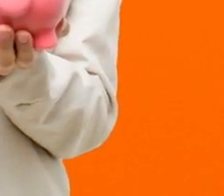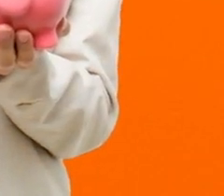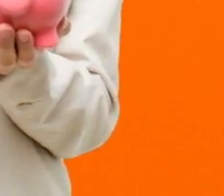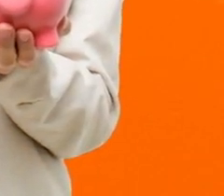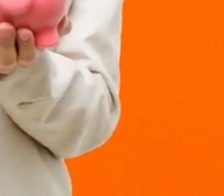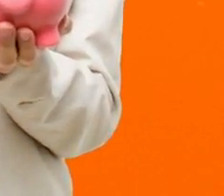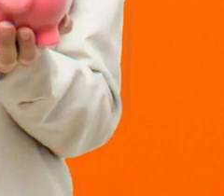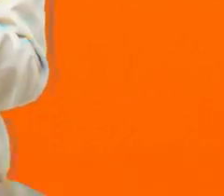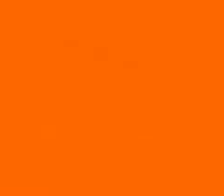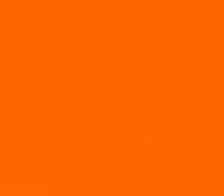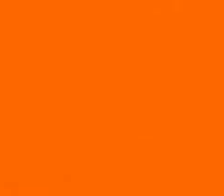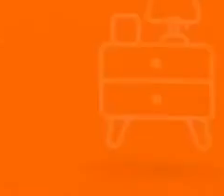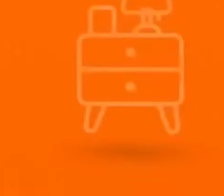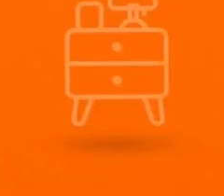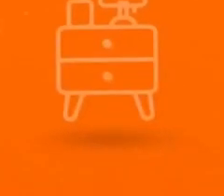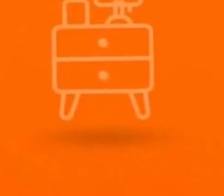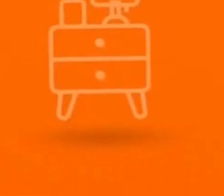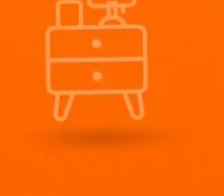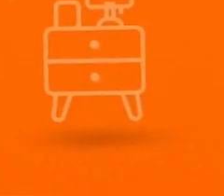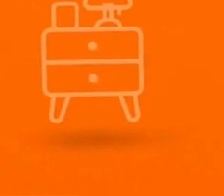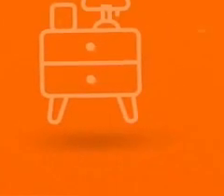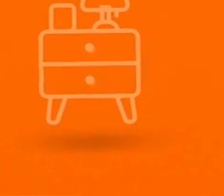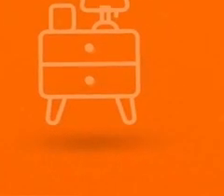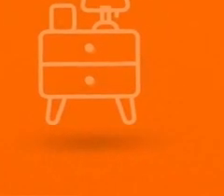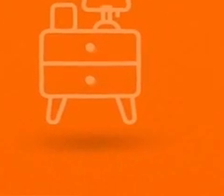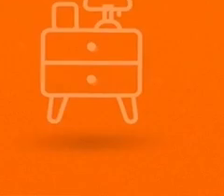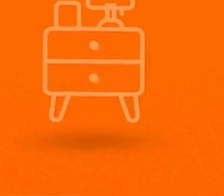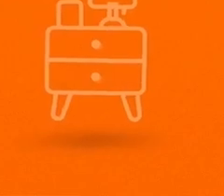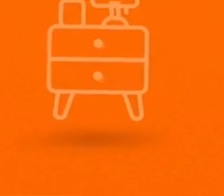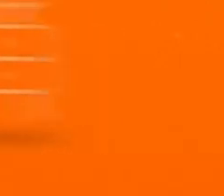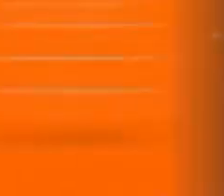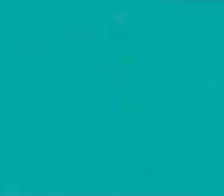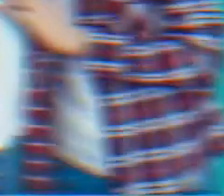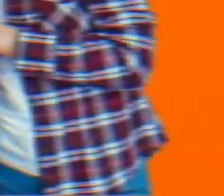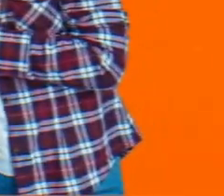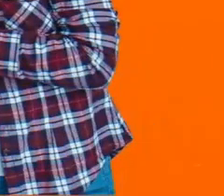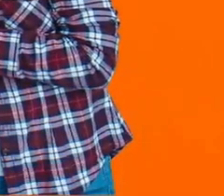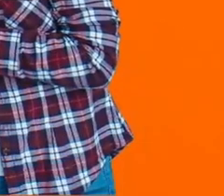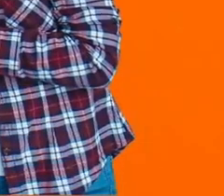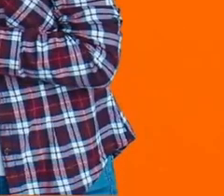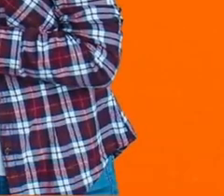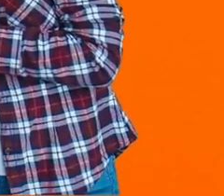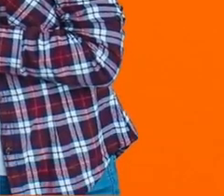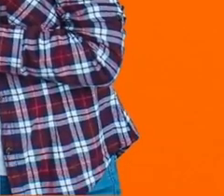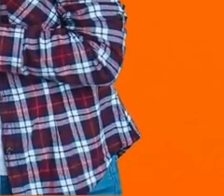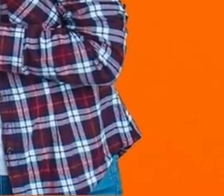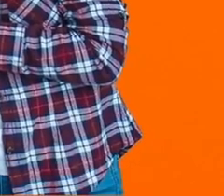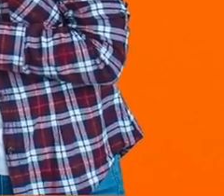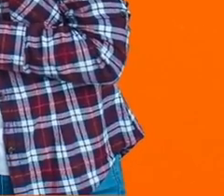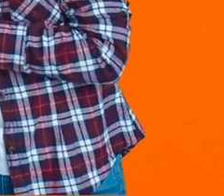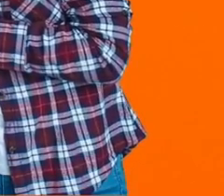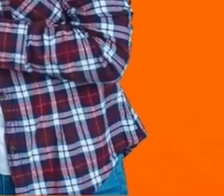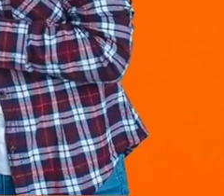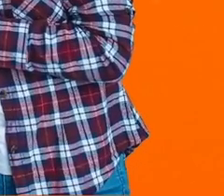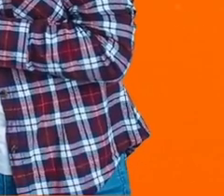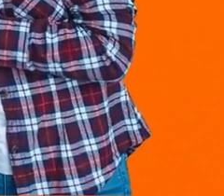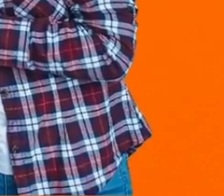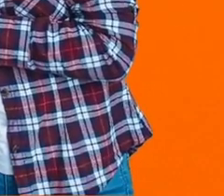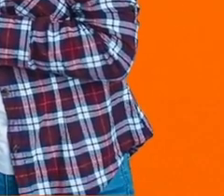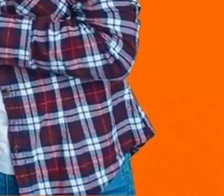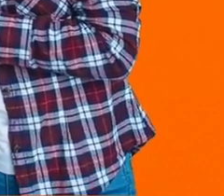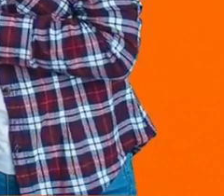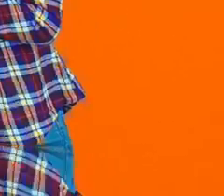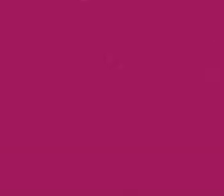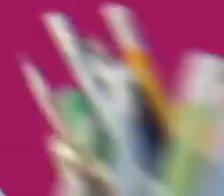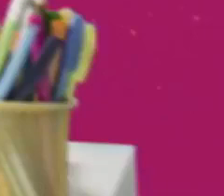gastos hormiga, de los que necesitan aliviar su bolsillo, de los que sueñan con estrenar y no pagar más arriendo,